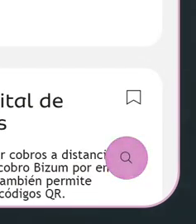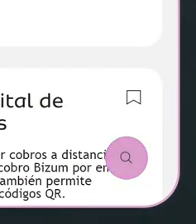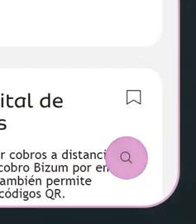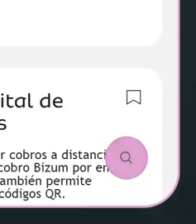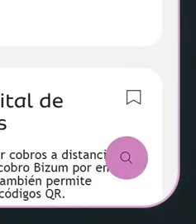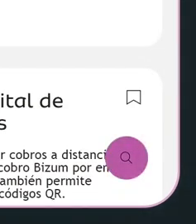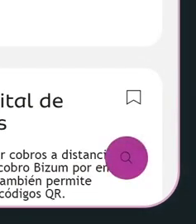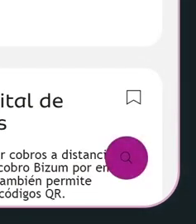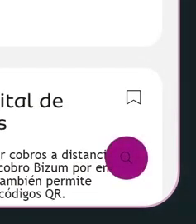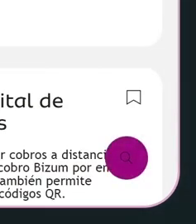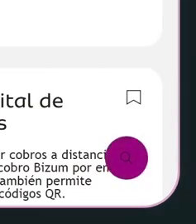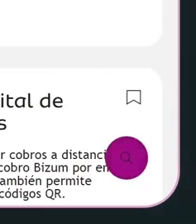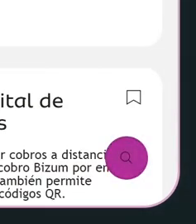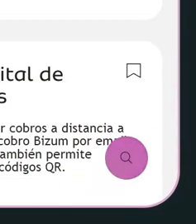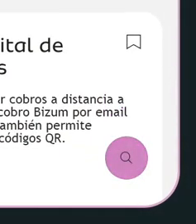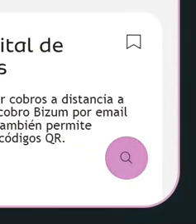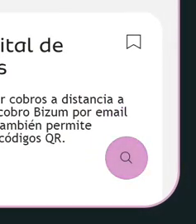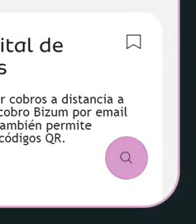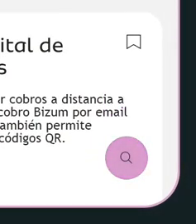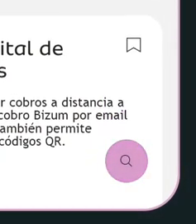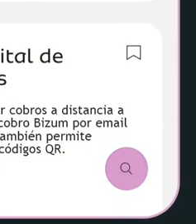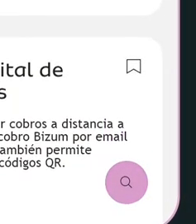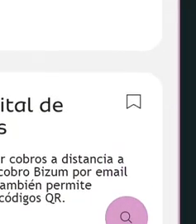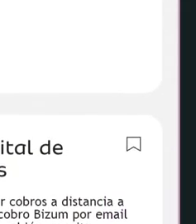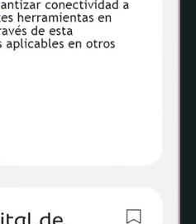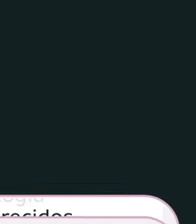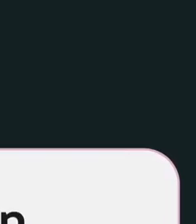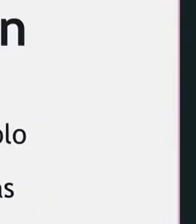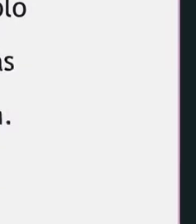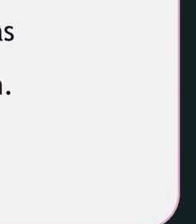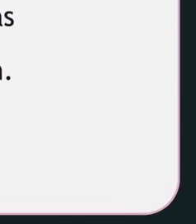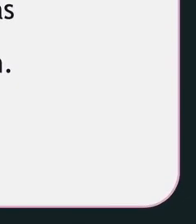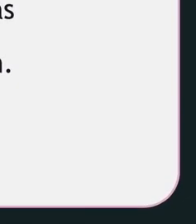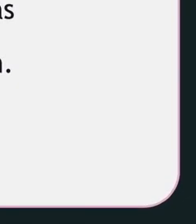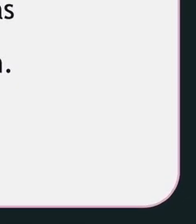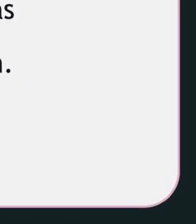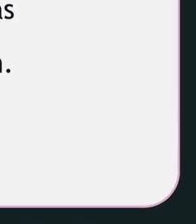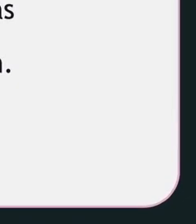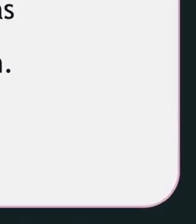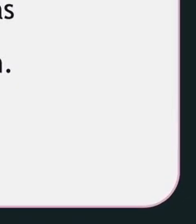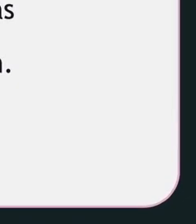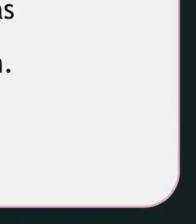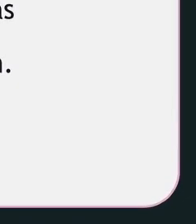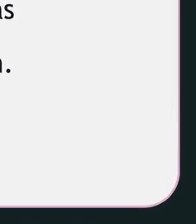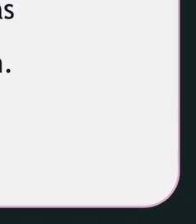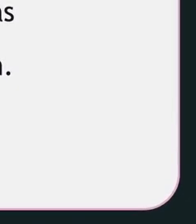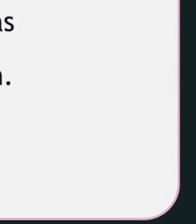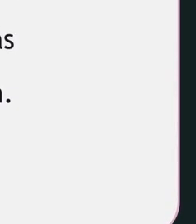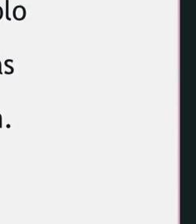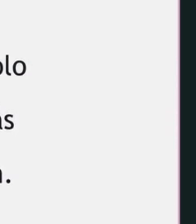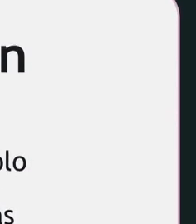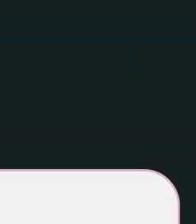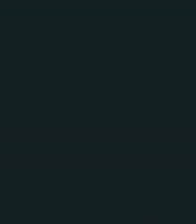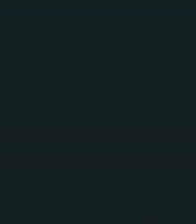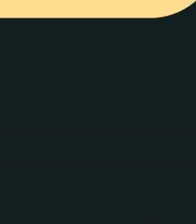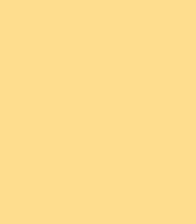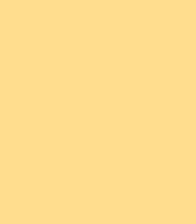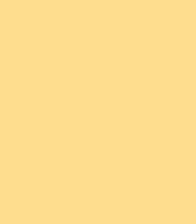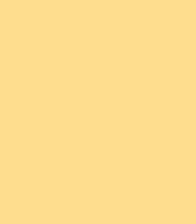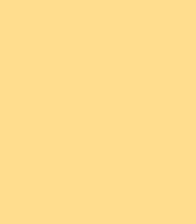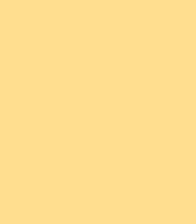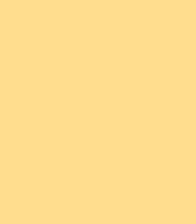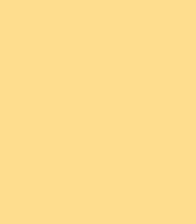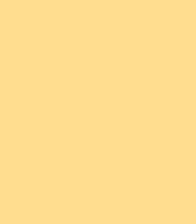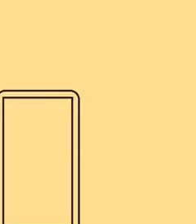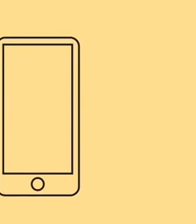minutos qué soluciones se ajustan a tu empresa, te invitamos a realizar el perfil exprés de innovación. El mapa de innovación